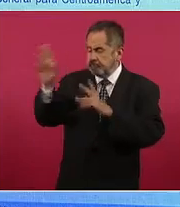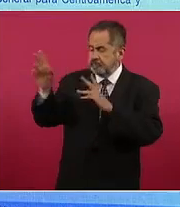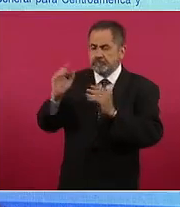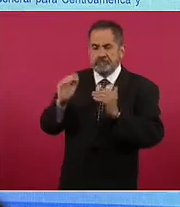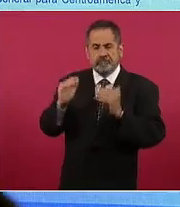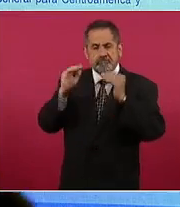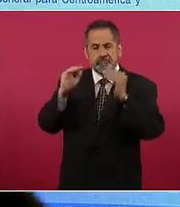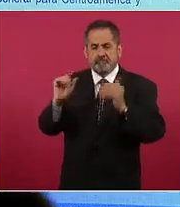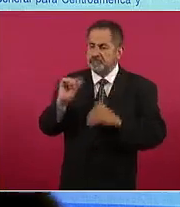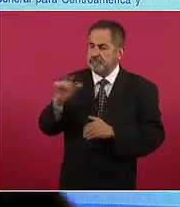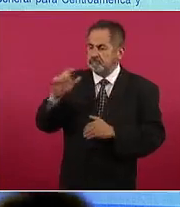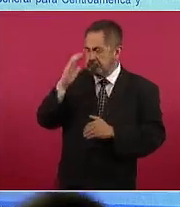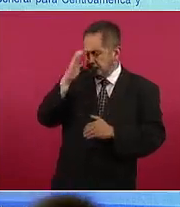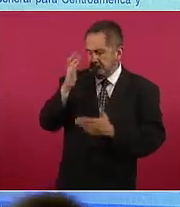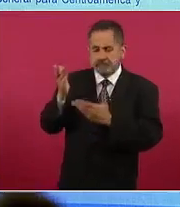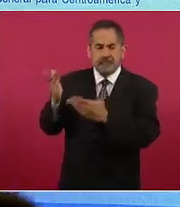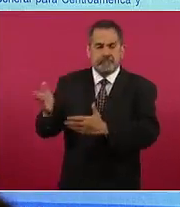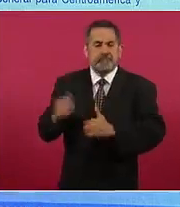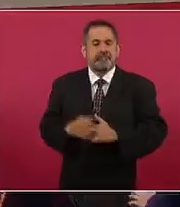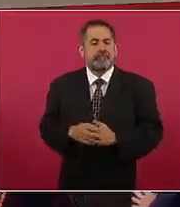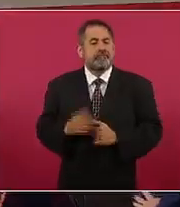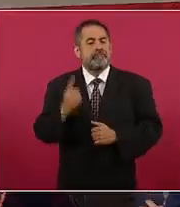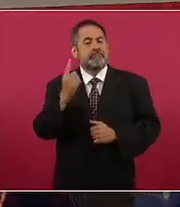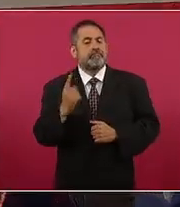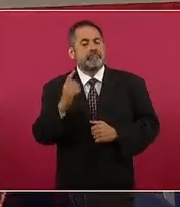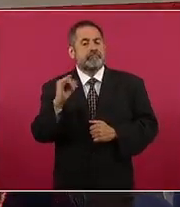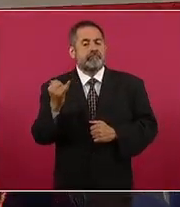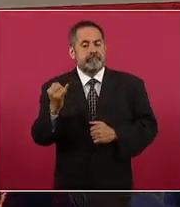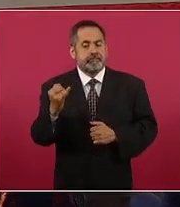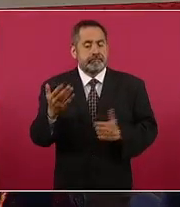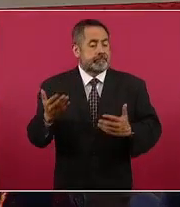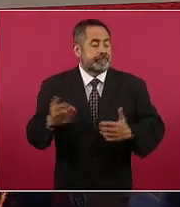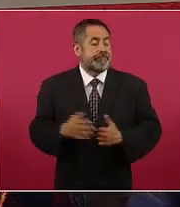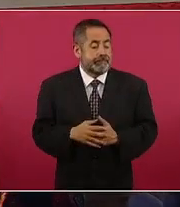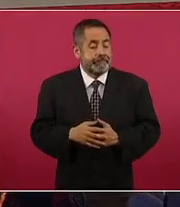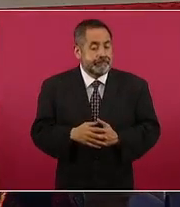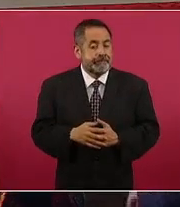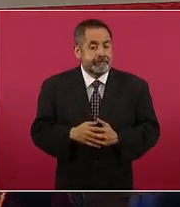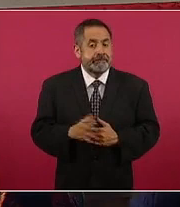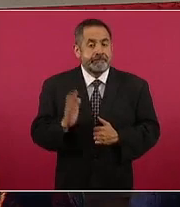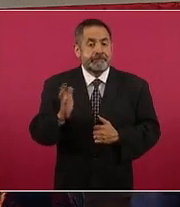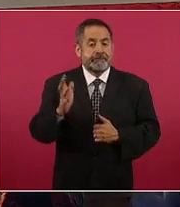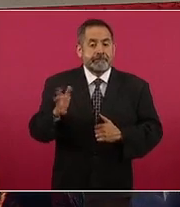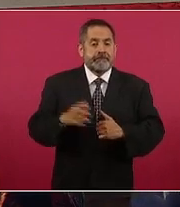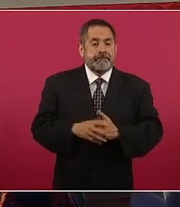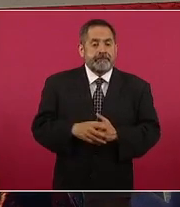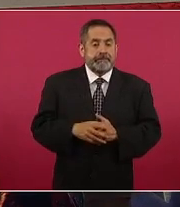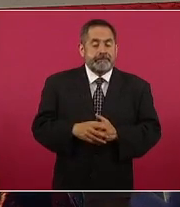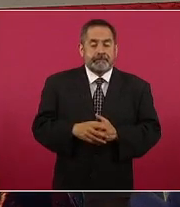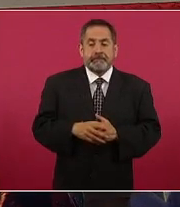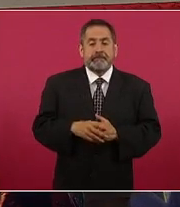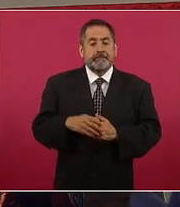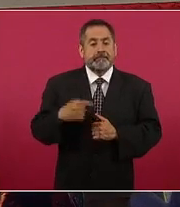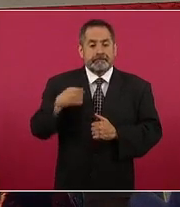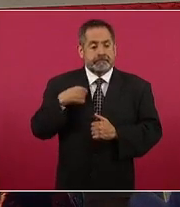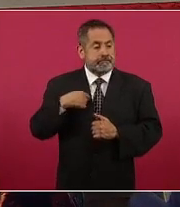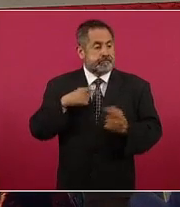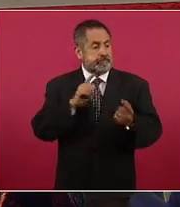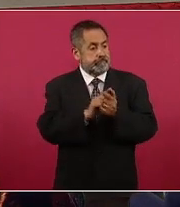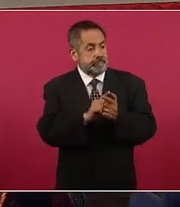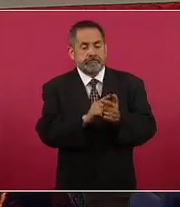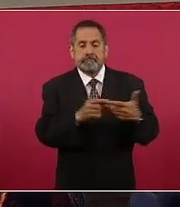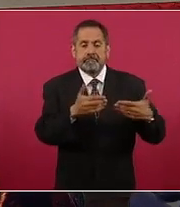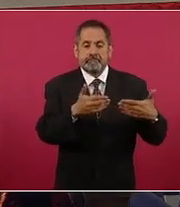alta y distinguida consideración. Esto es el 1 de junio y ahora que tuvo ocasión de estar con el presidente de Panamá y la